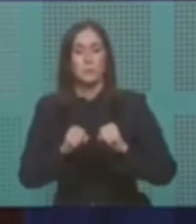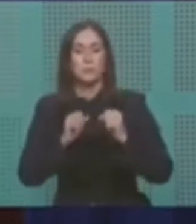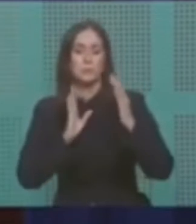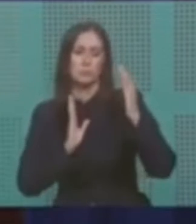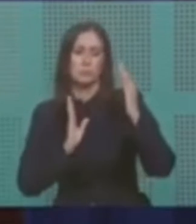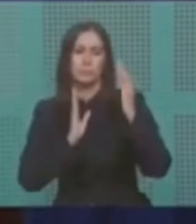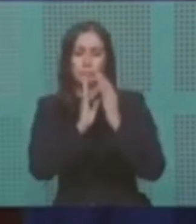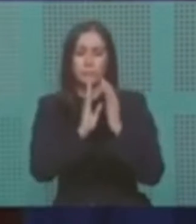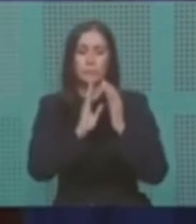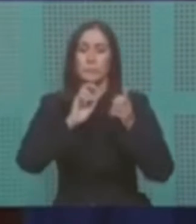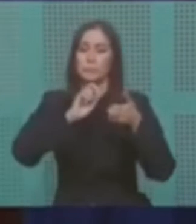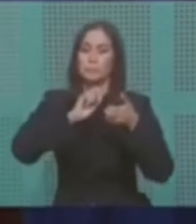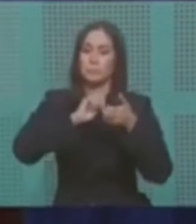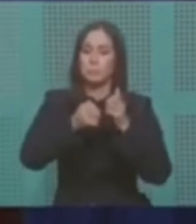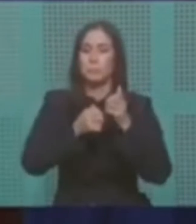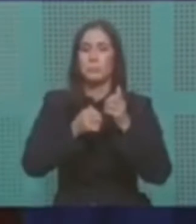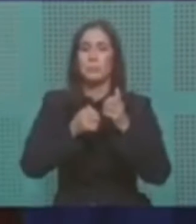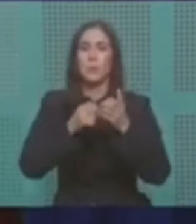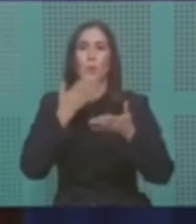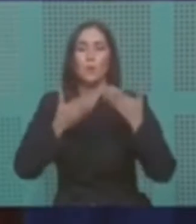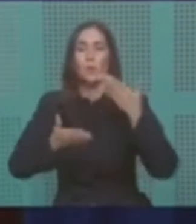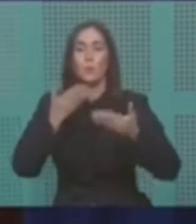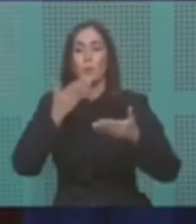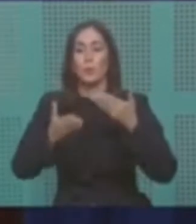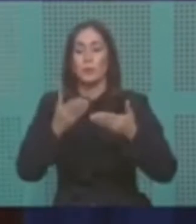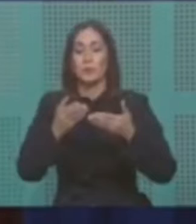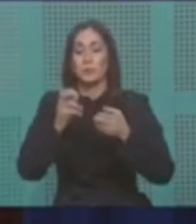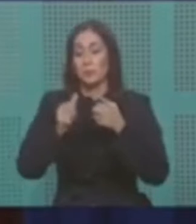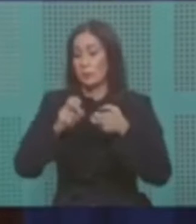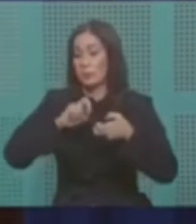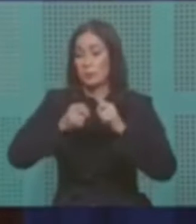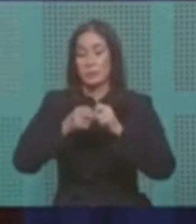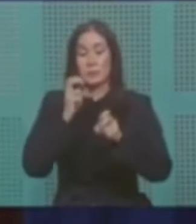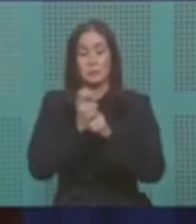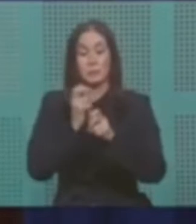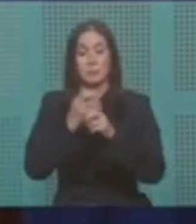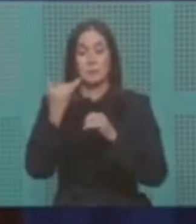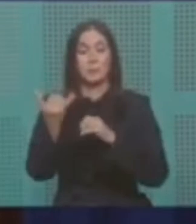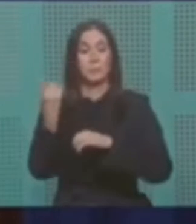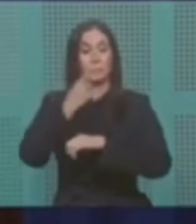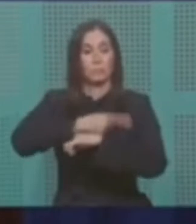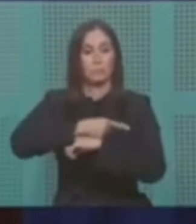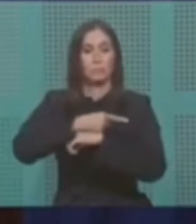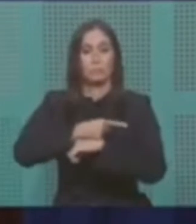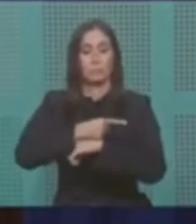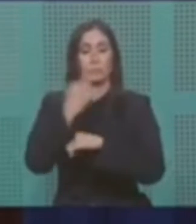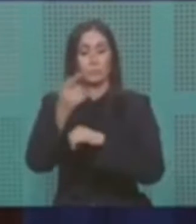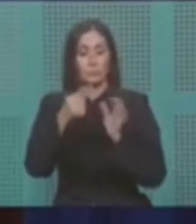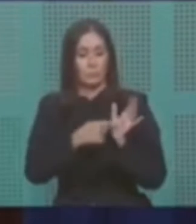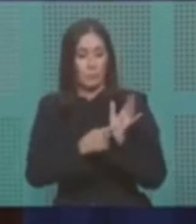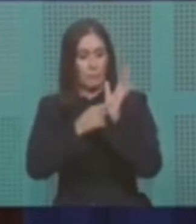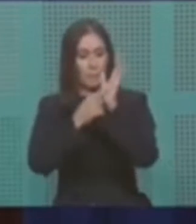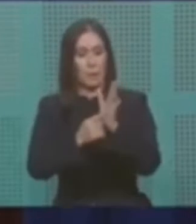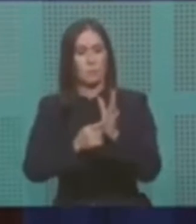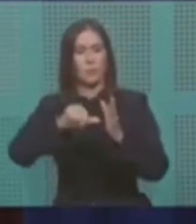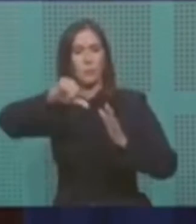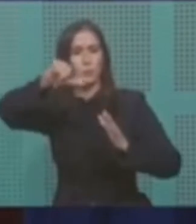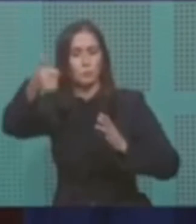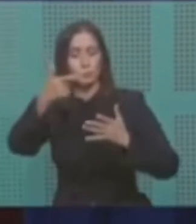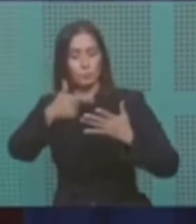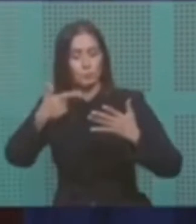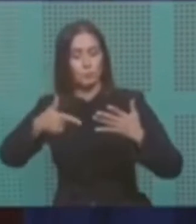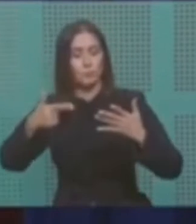afrontar junto cualquier incomodidad que nos toque vivir en estos días. Ya hemos demostrado en numerosas ocasiones